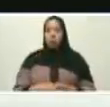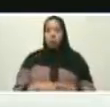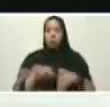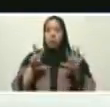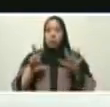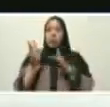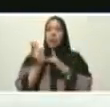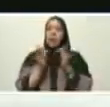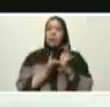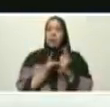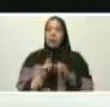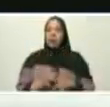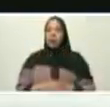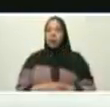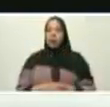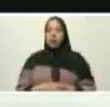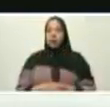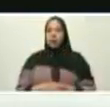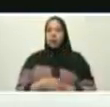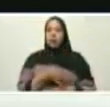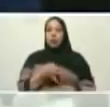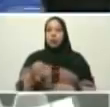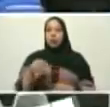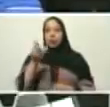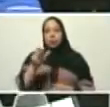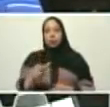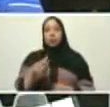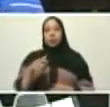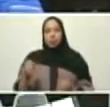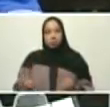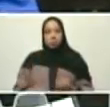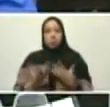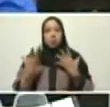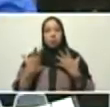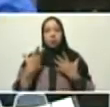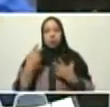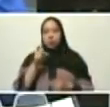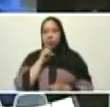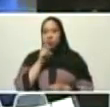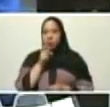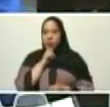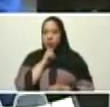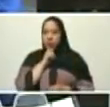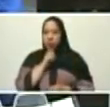de abril verdaderamente me parece increíble estarlo diciendo